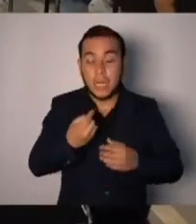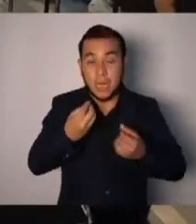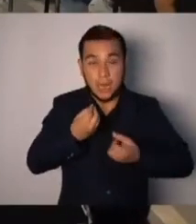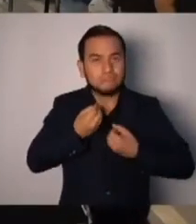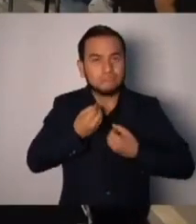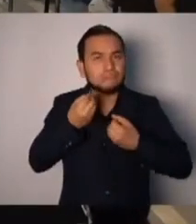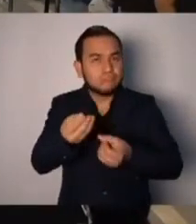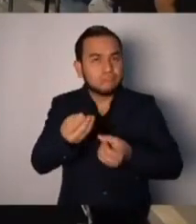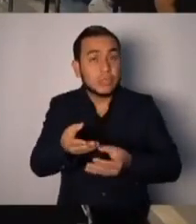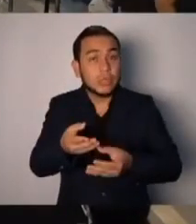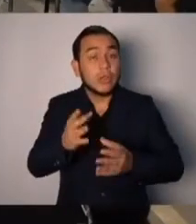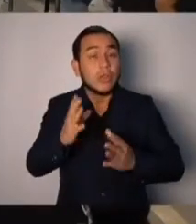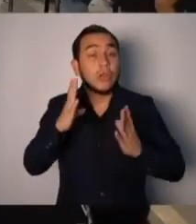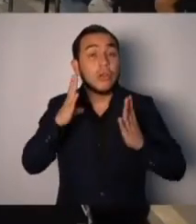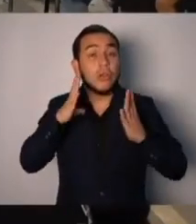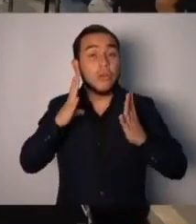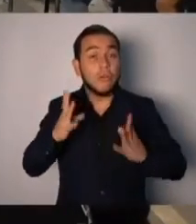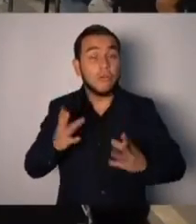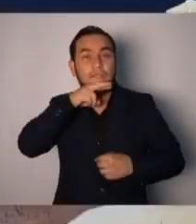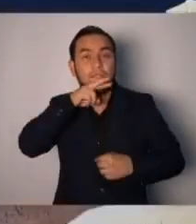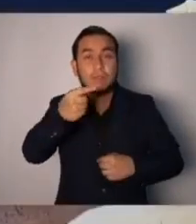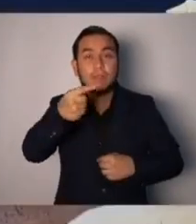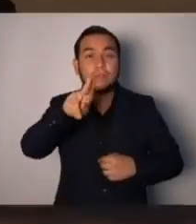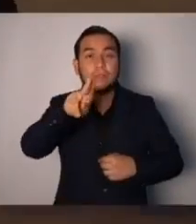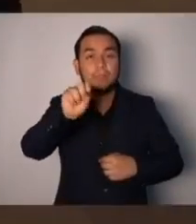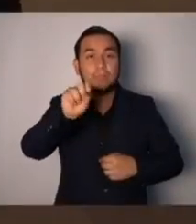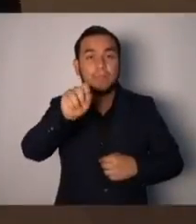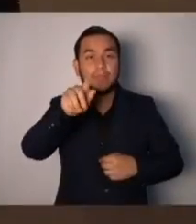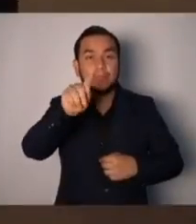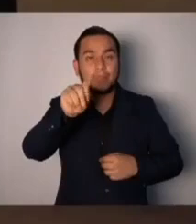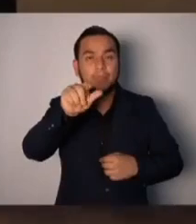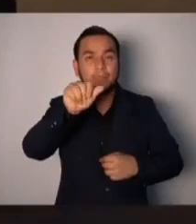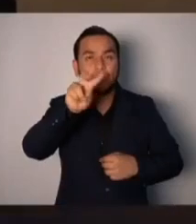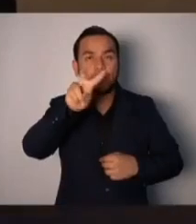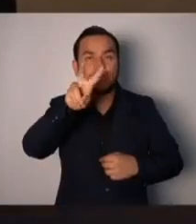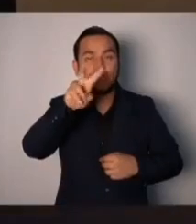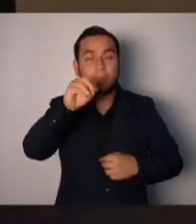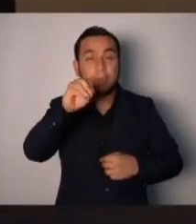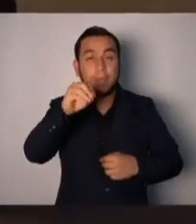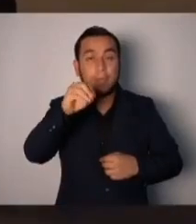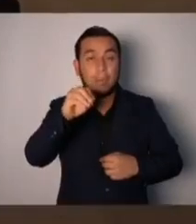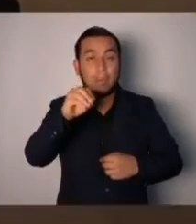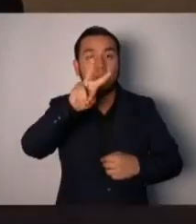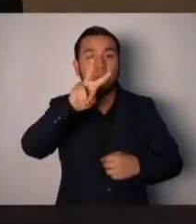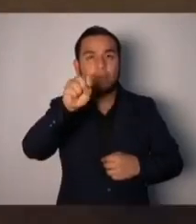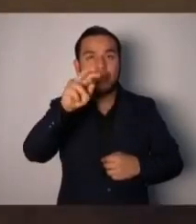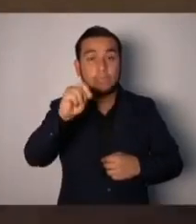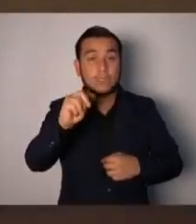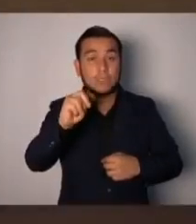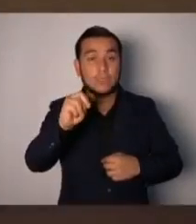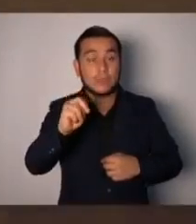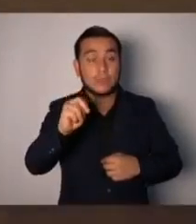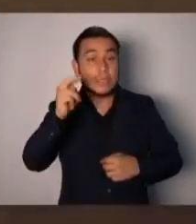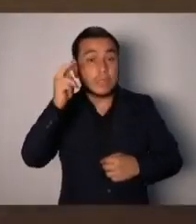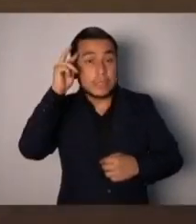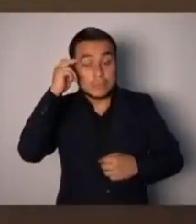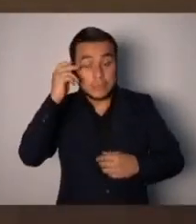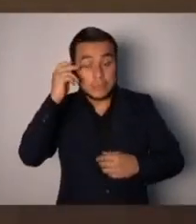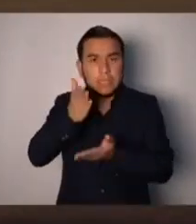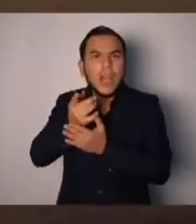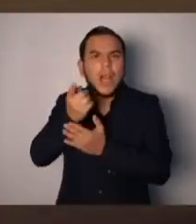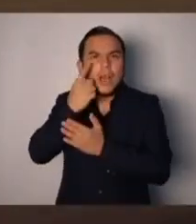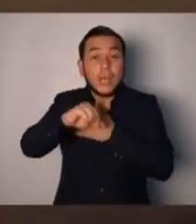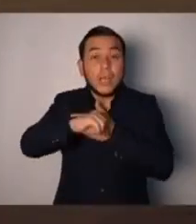FMLN a Gustavo López Davidson, presidente de arena. Y Gustavo López Davidson fue a la asamblea legislativa a